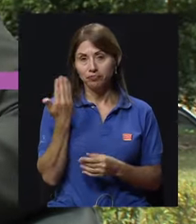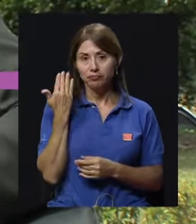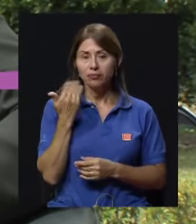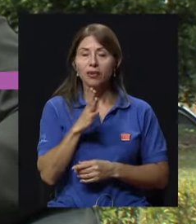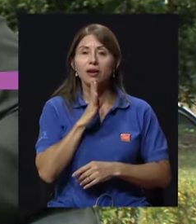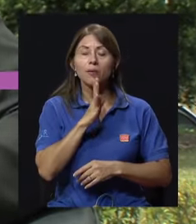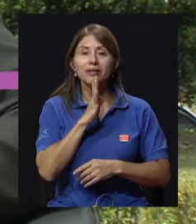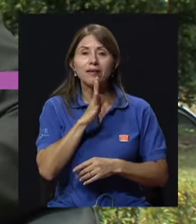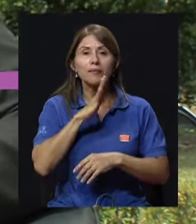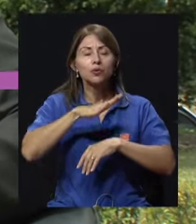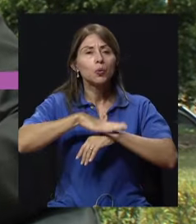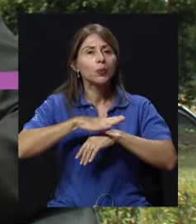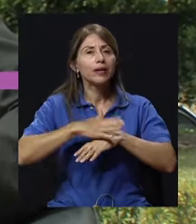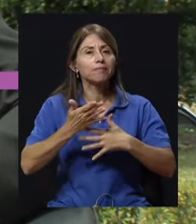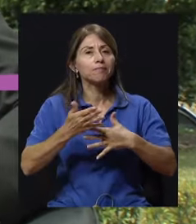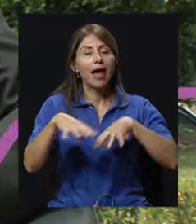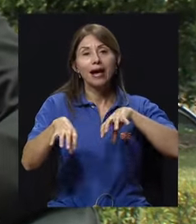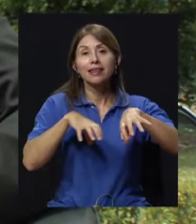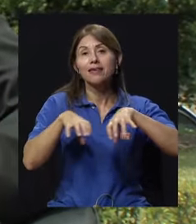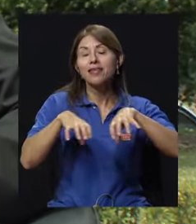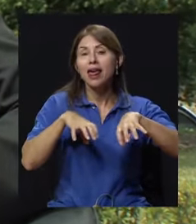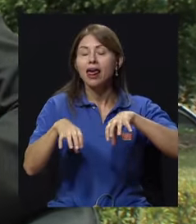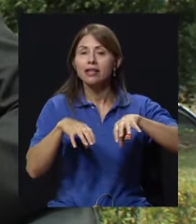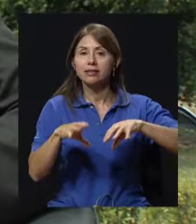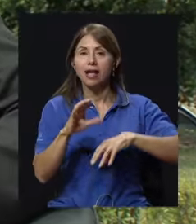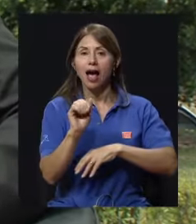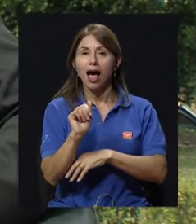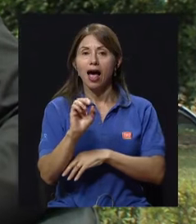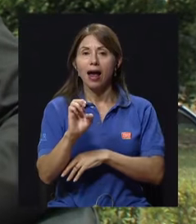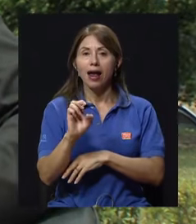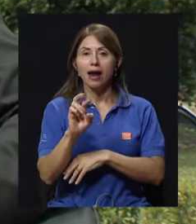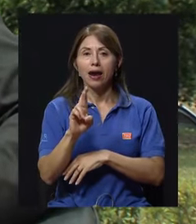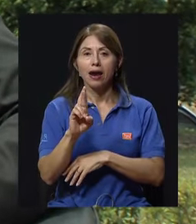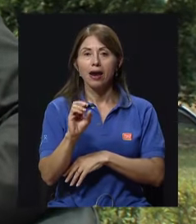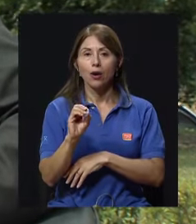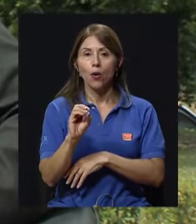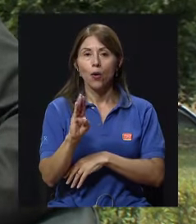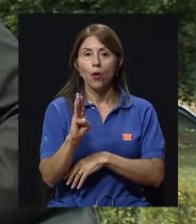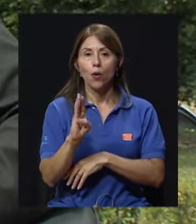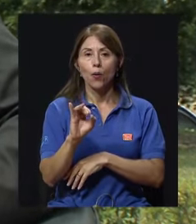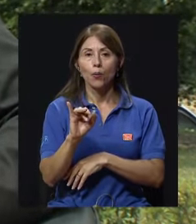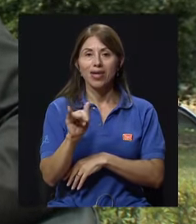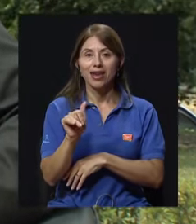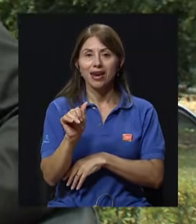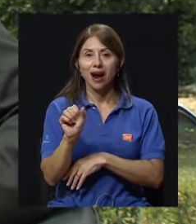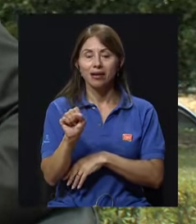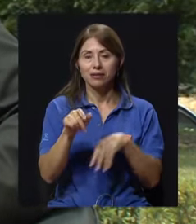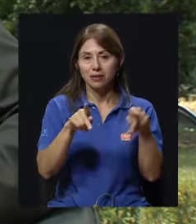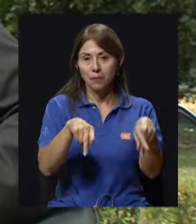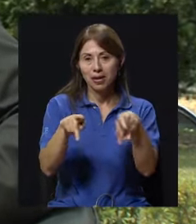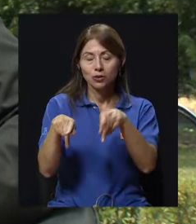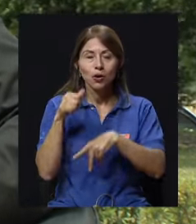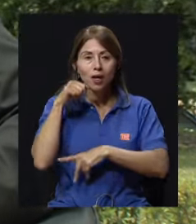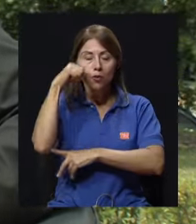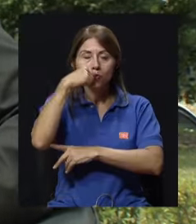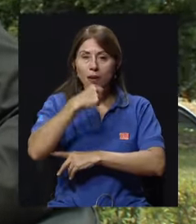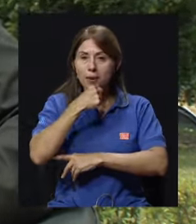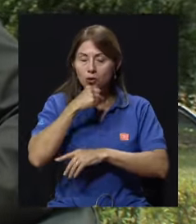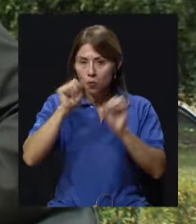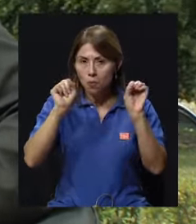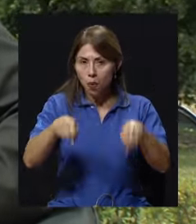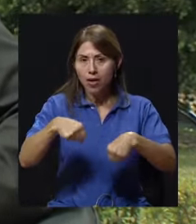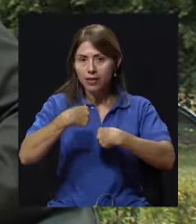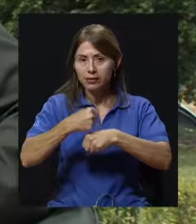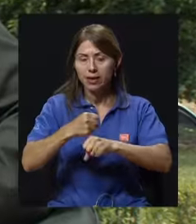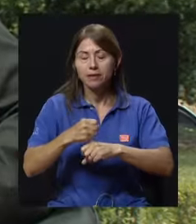conversábamos en el bloque anterior de las actividades aeróbicas que el adulto mayor, pues, podría estar en capacidad de realizar y los cuidados que